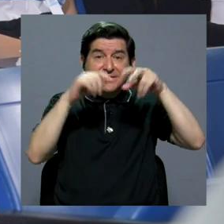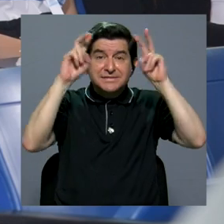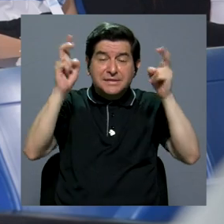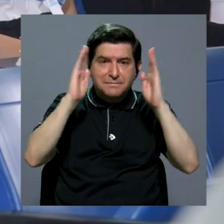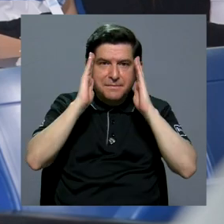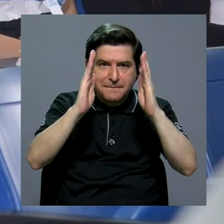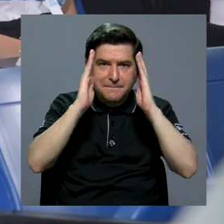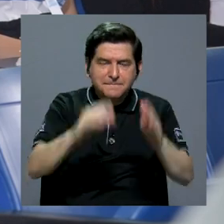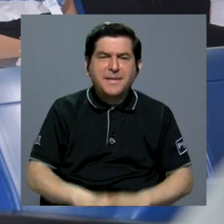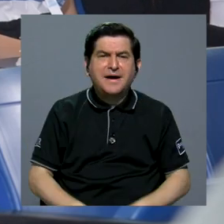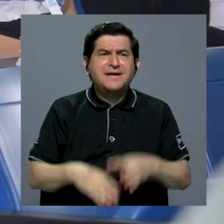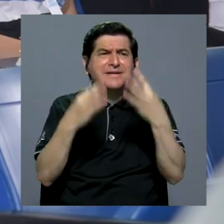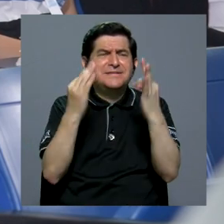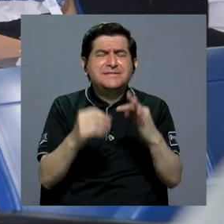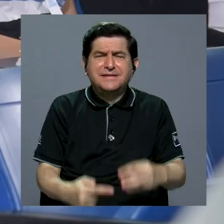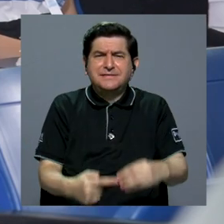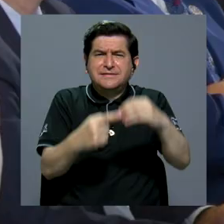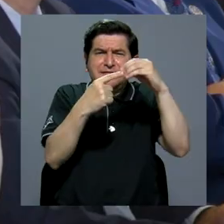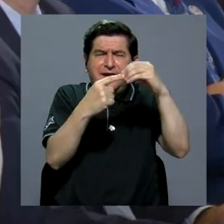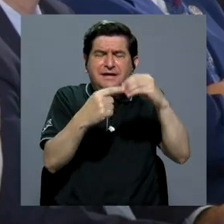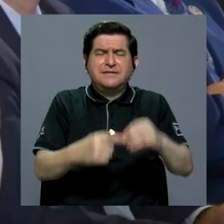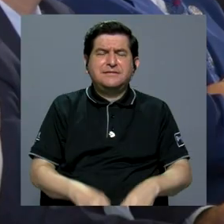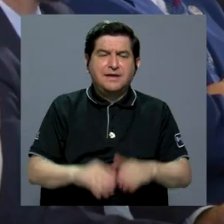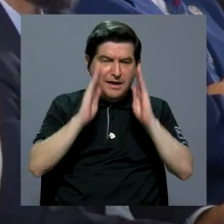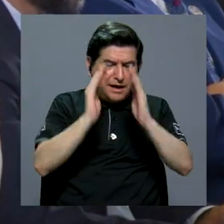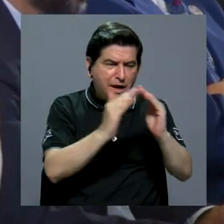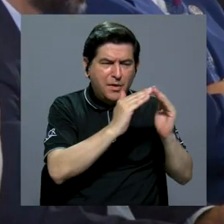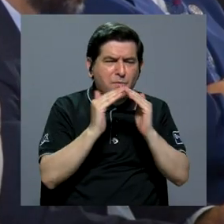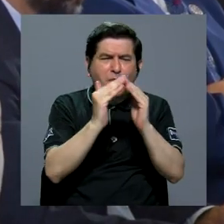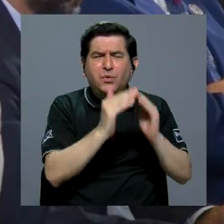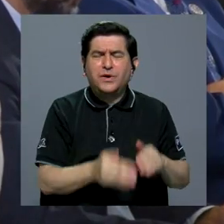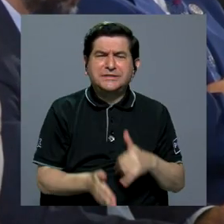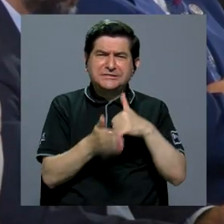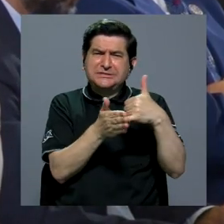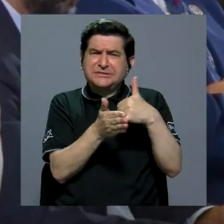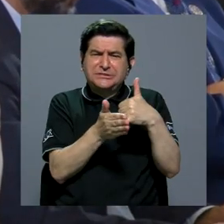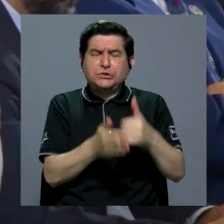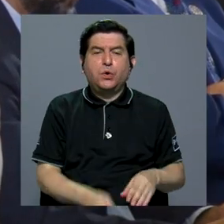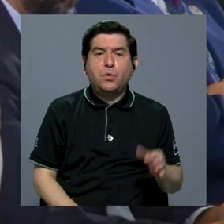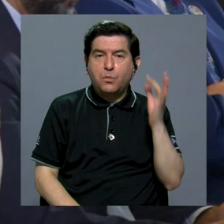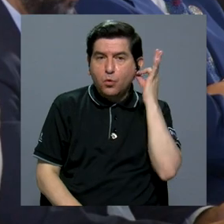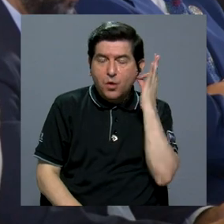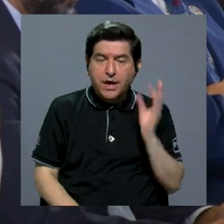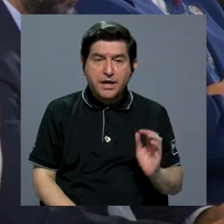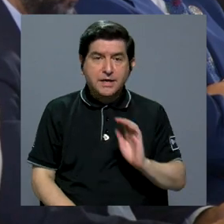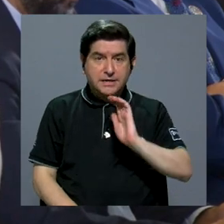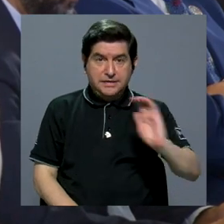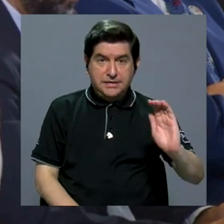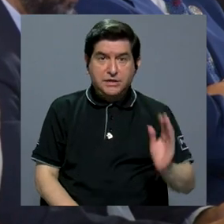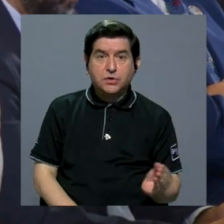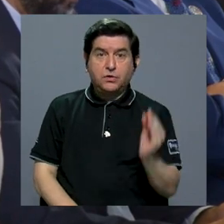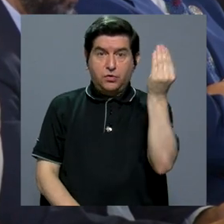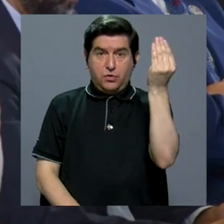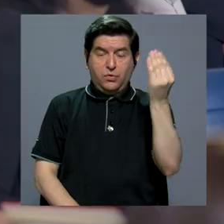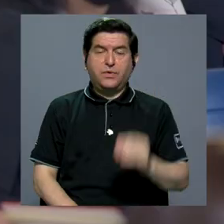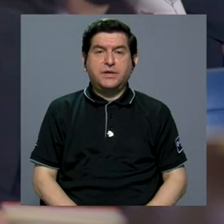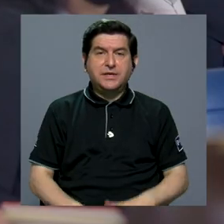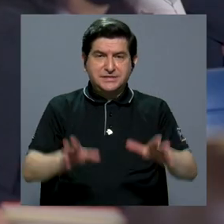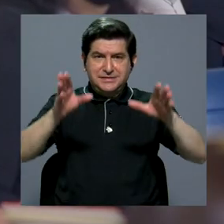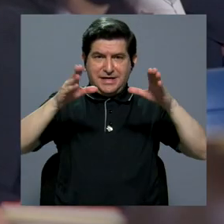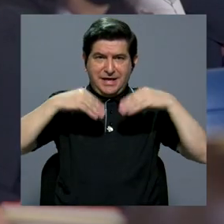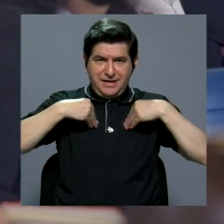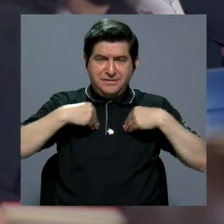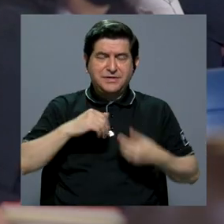temas abordados se pretende priorizar la atención de las poblaciones vulnerables, como las mujeres, la niñez y los adolescentes, en la